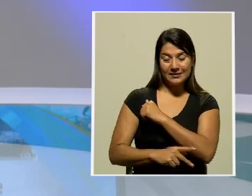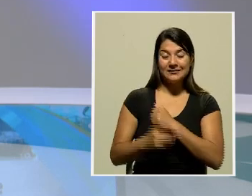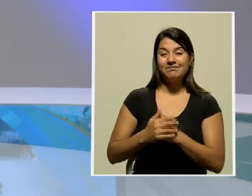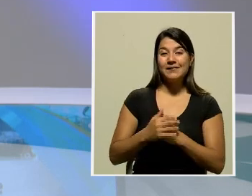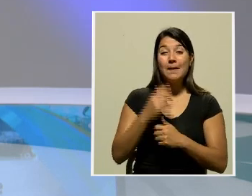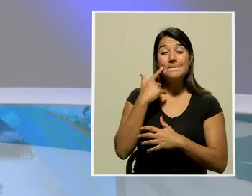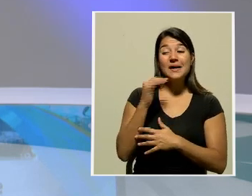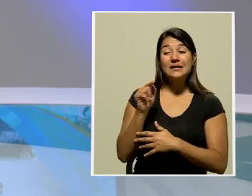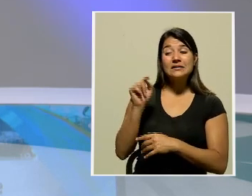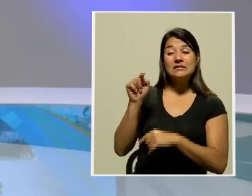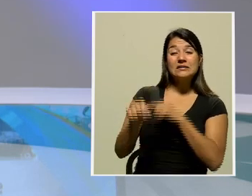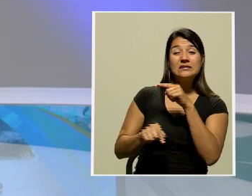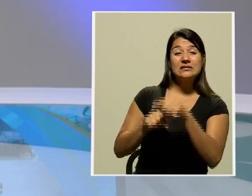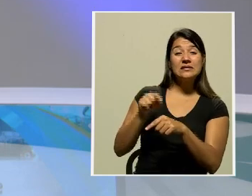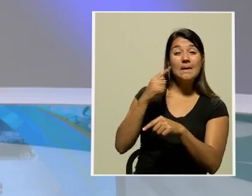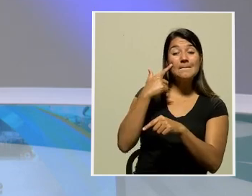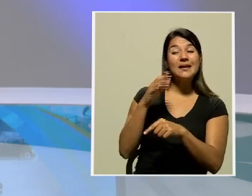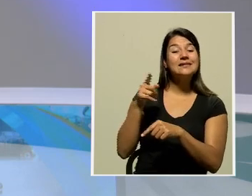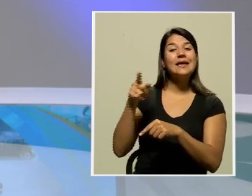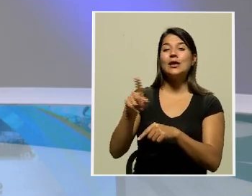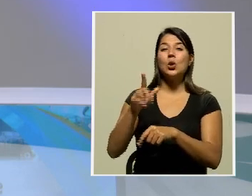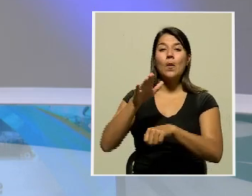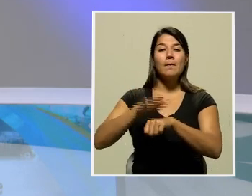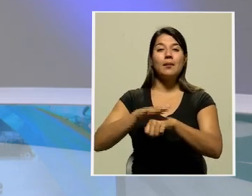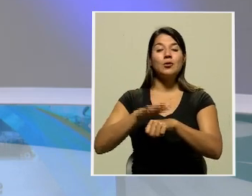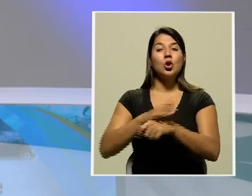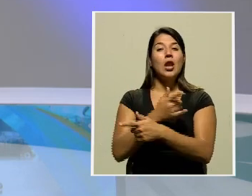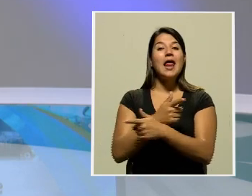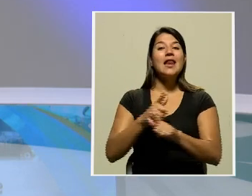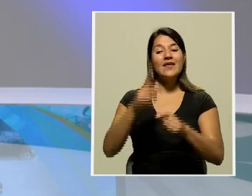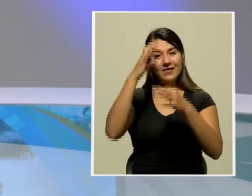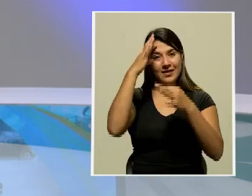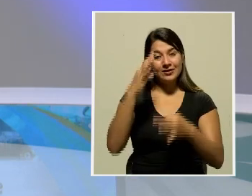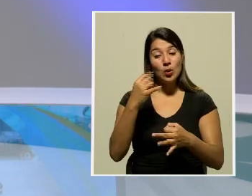el presunto delito contra la libre determinación del votante.